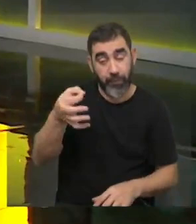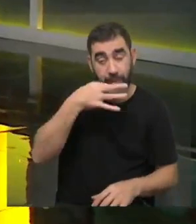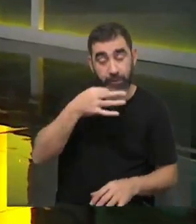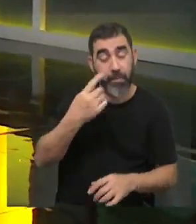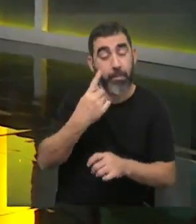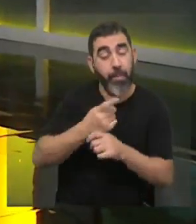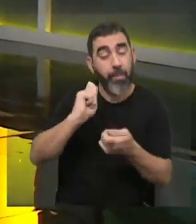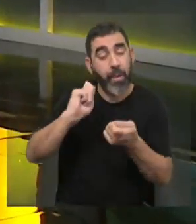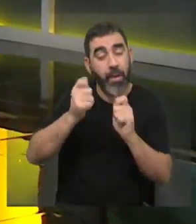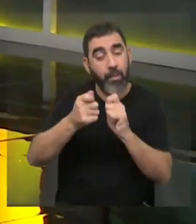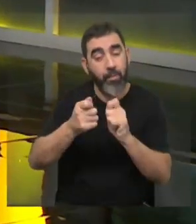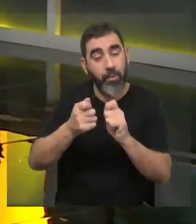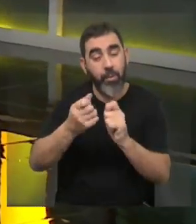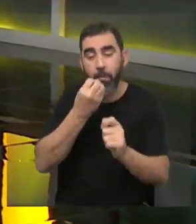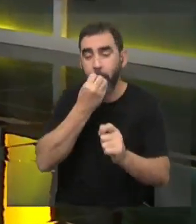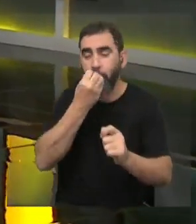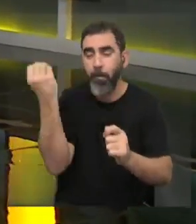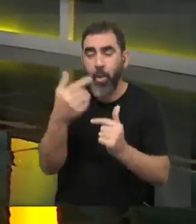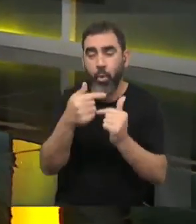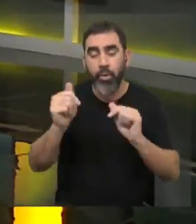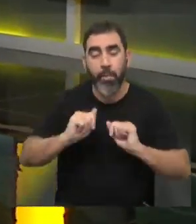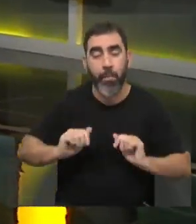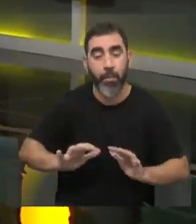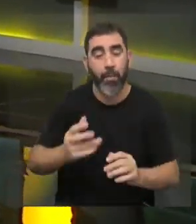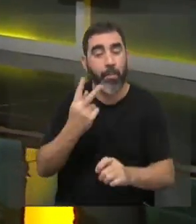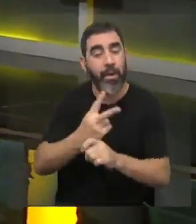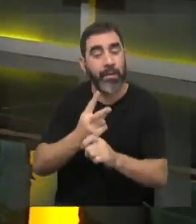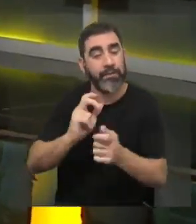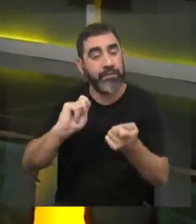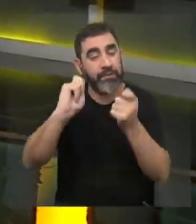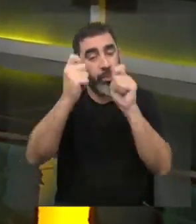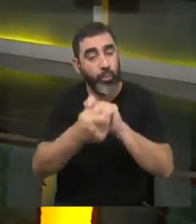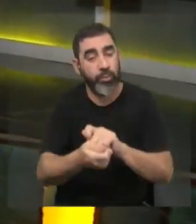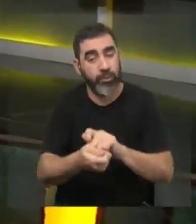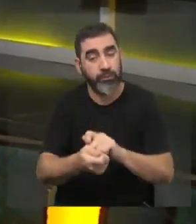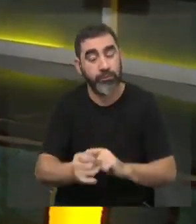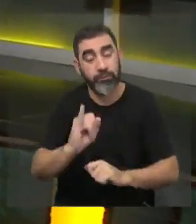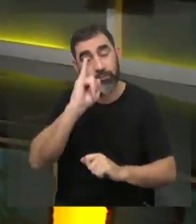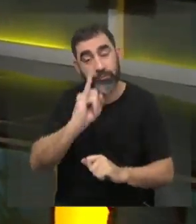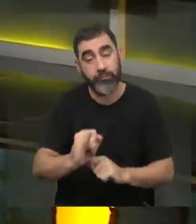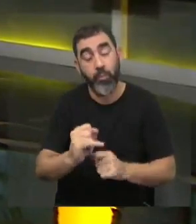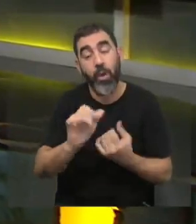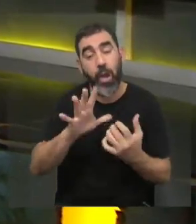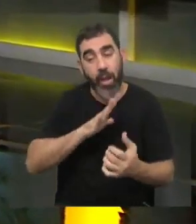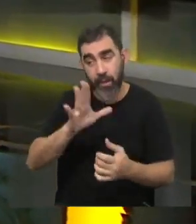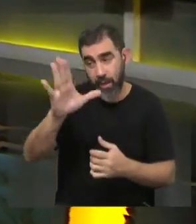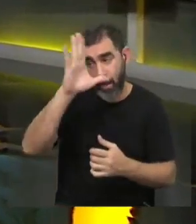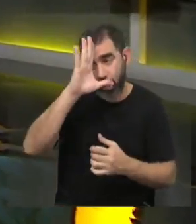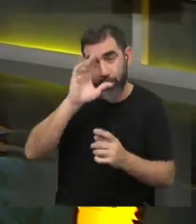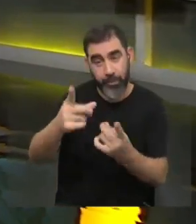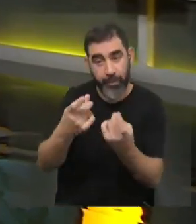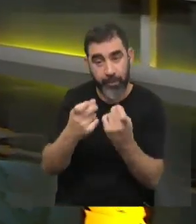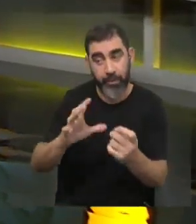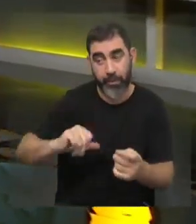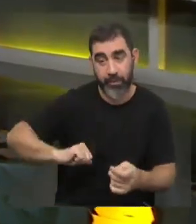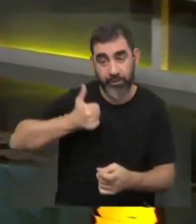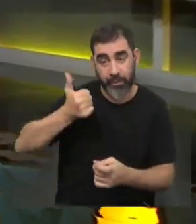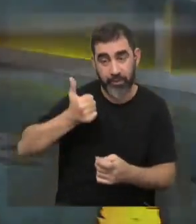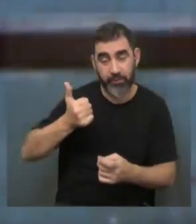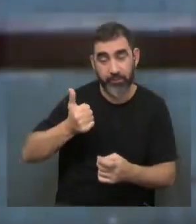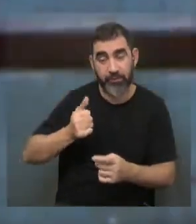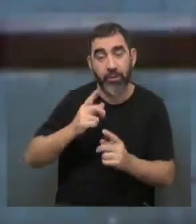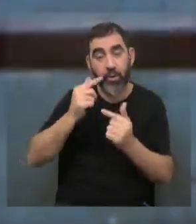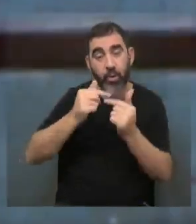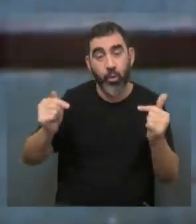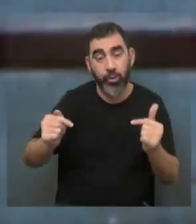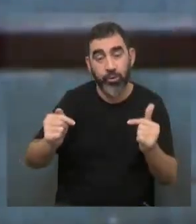energética nos dejó mucha mejor plataforma para prepararnos para la segunda. Y sí, porque hay un aprendizaje que hay que capitalizarlo. Hay que tomar